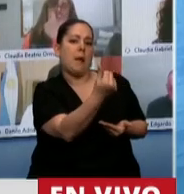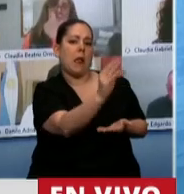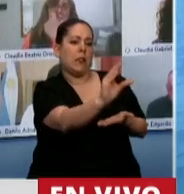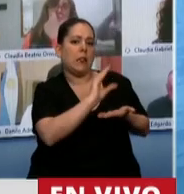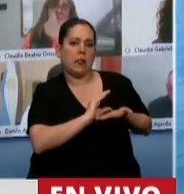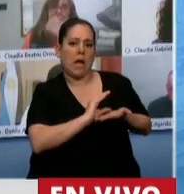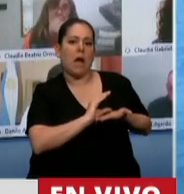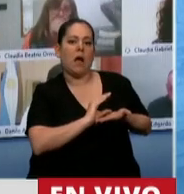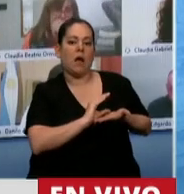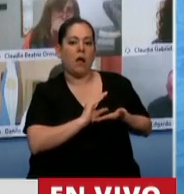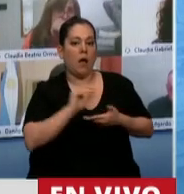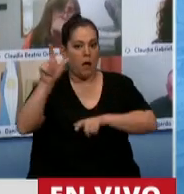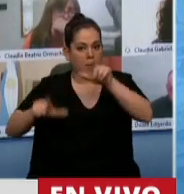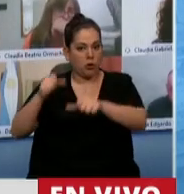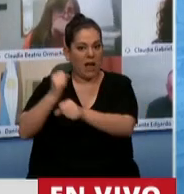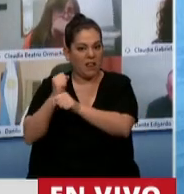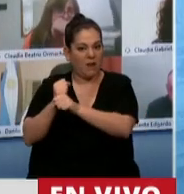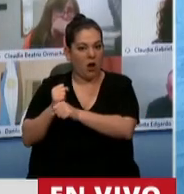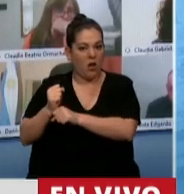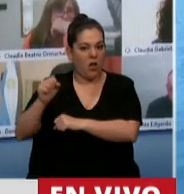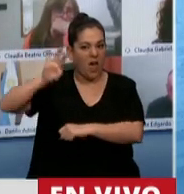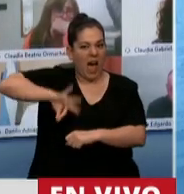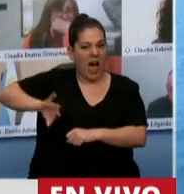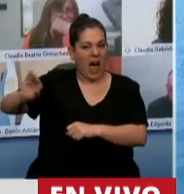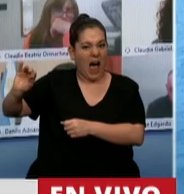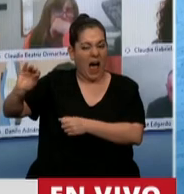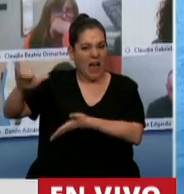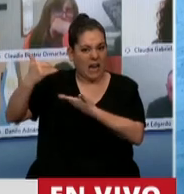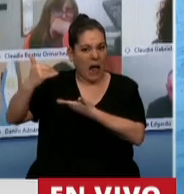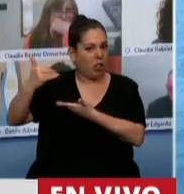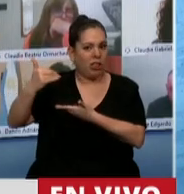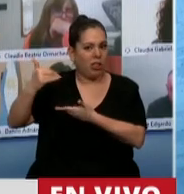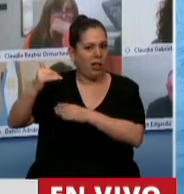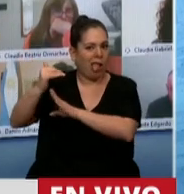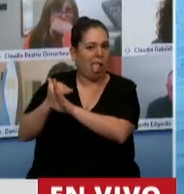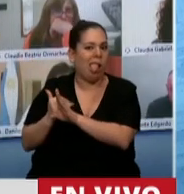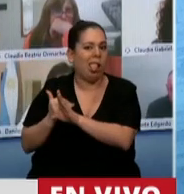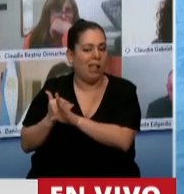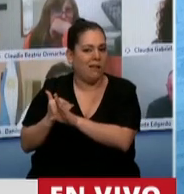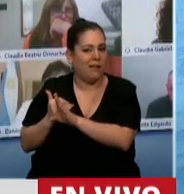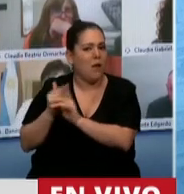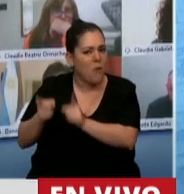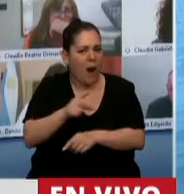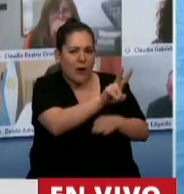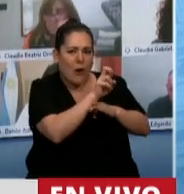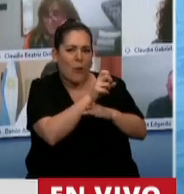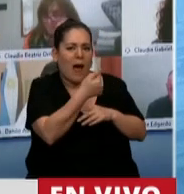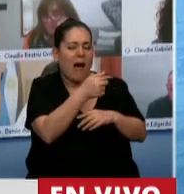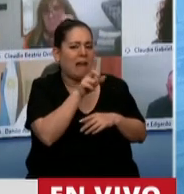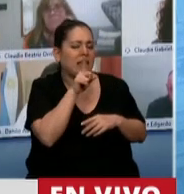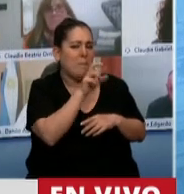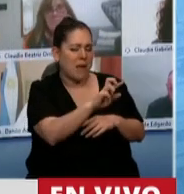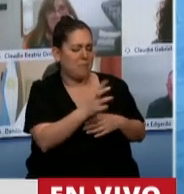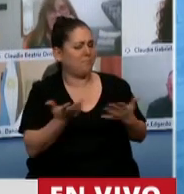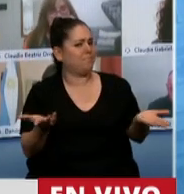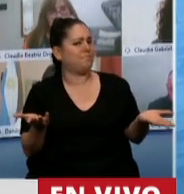le descontaron el aguinaldo. O sea, estamos realmente viendo cómo se pone al mismo nivel